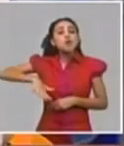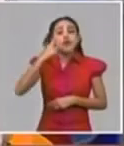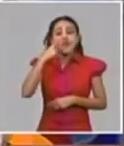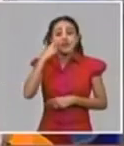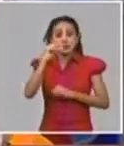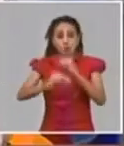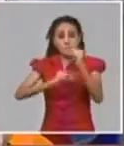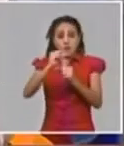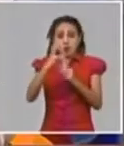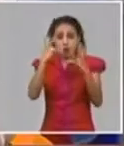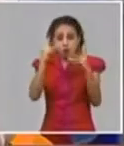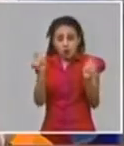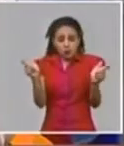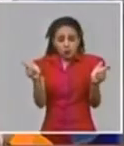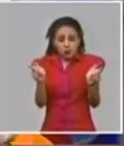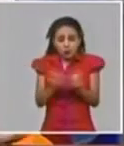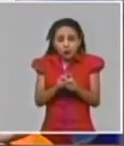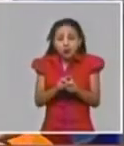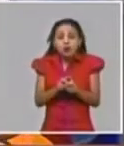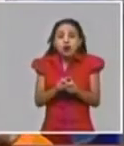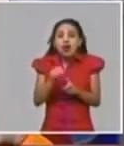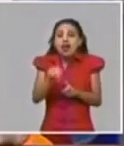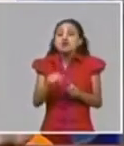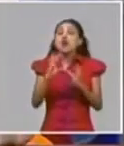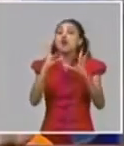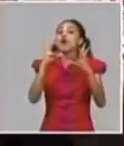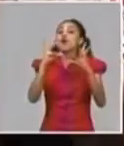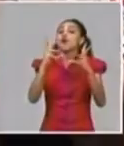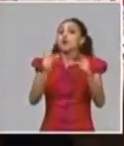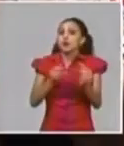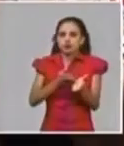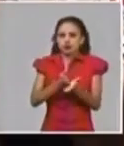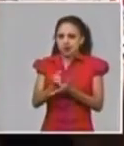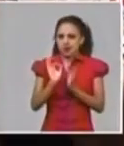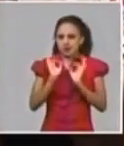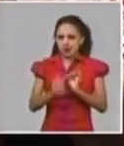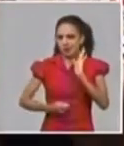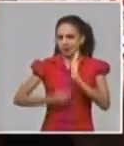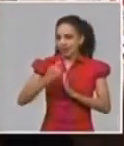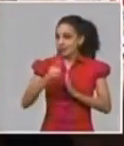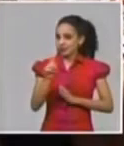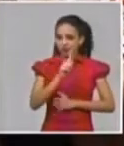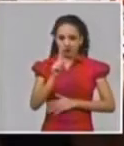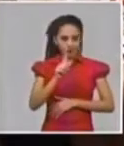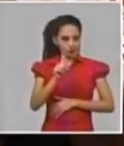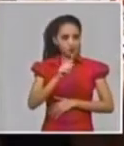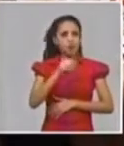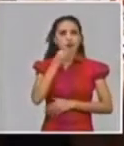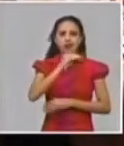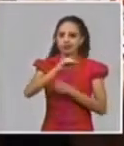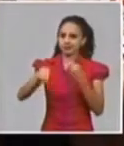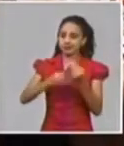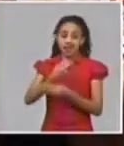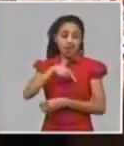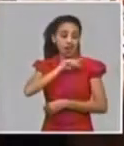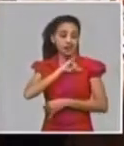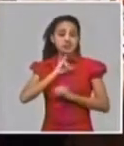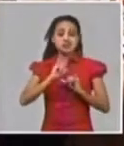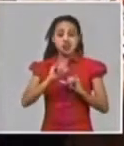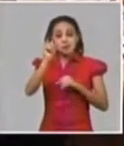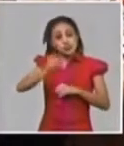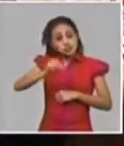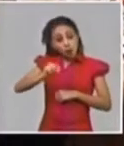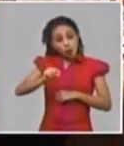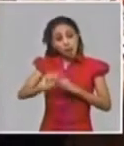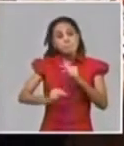en estos días esos no son los números que se van a mantener es decir el hecho que hemos tenido 6 ayer no quiere decir que